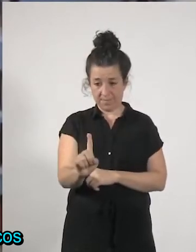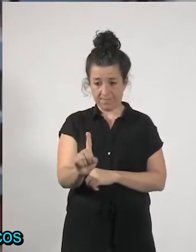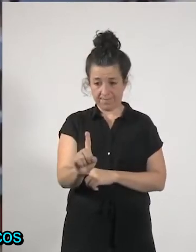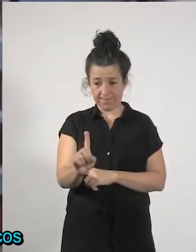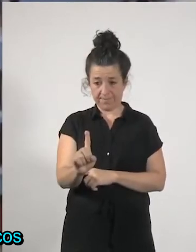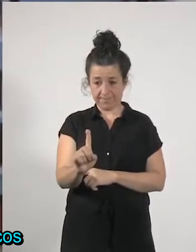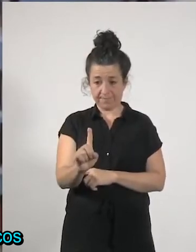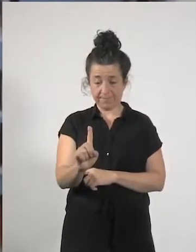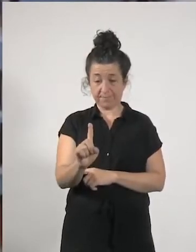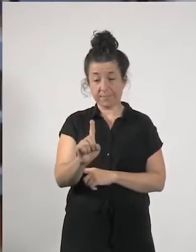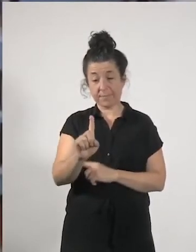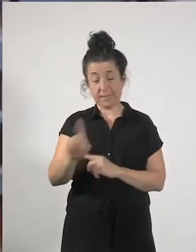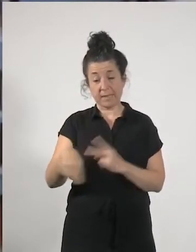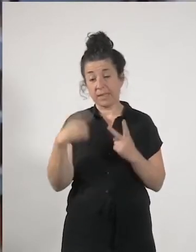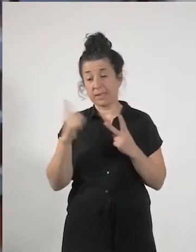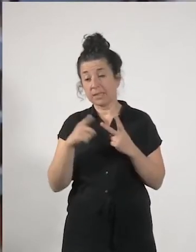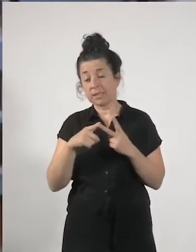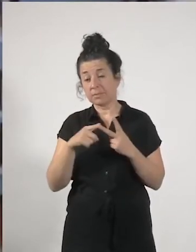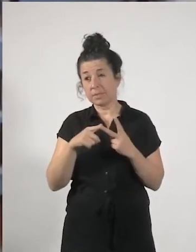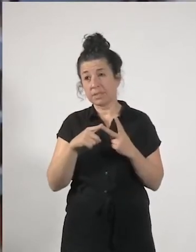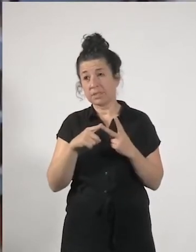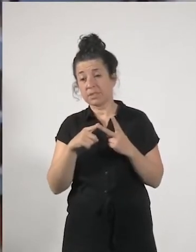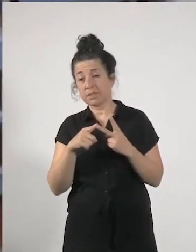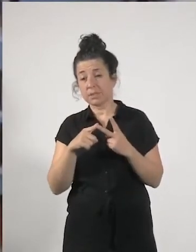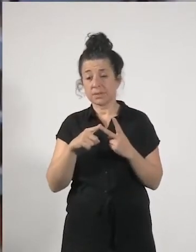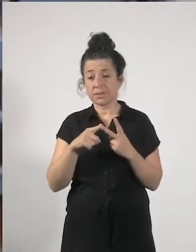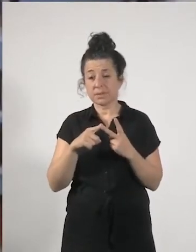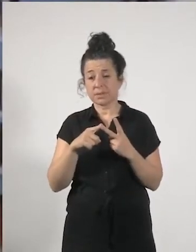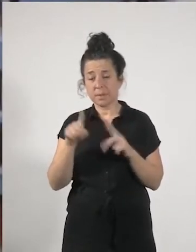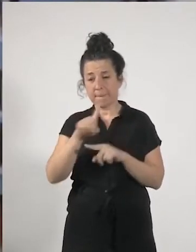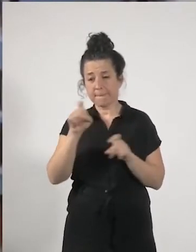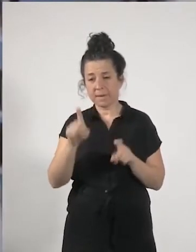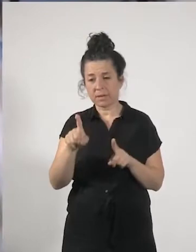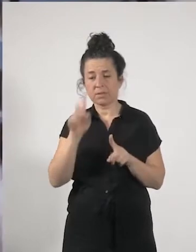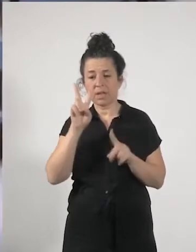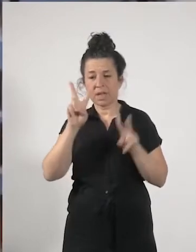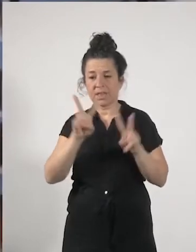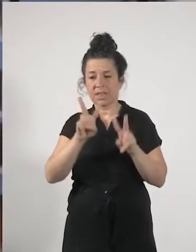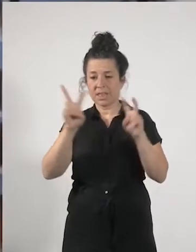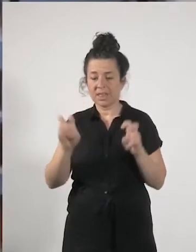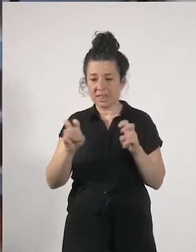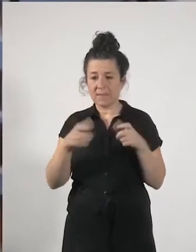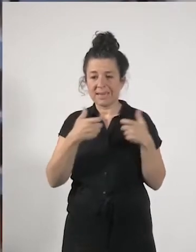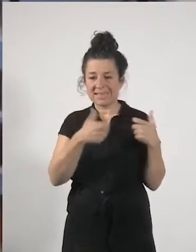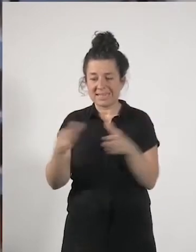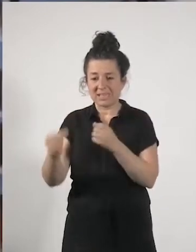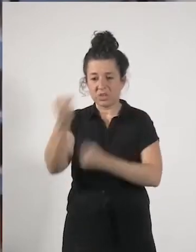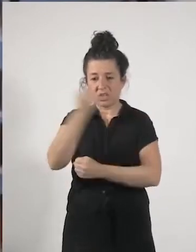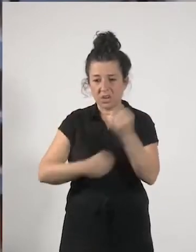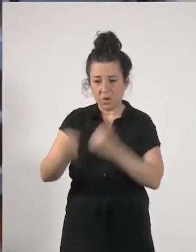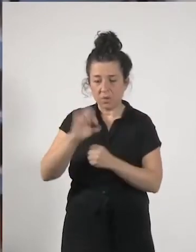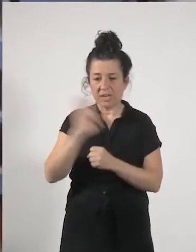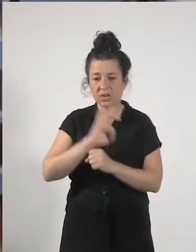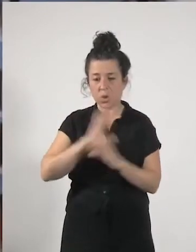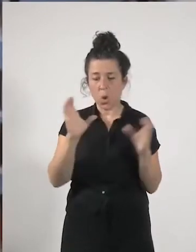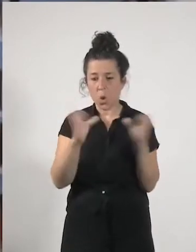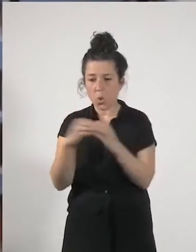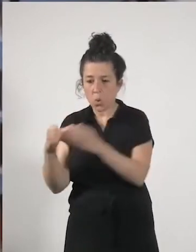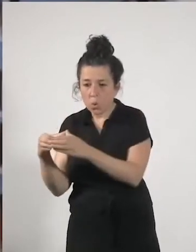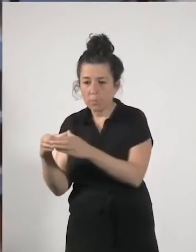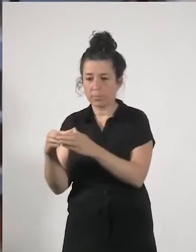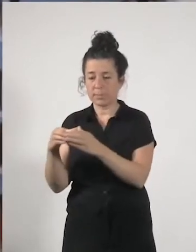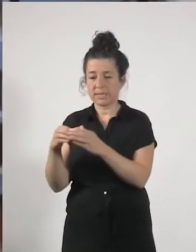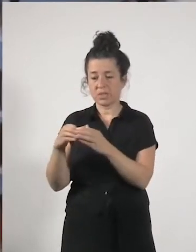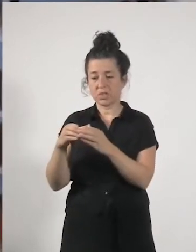sectores económicos y a qué y a qué grupos pues afectado